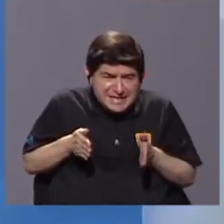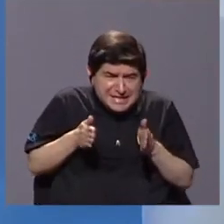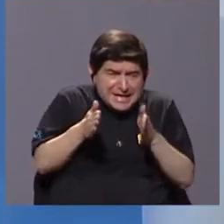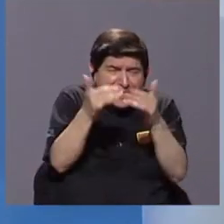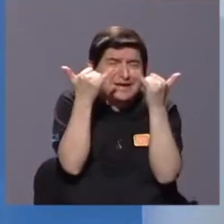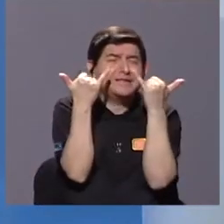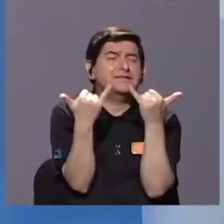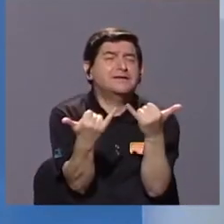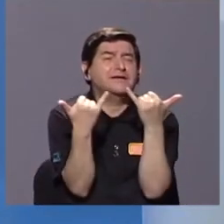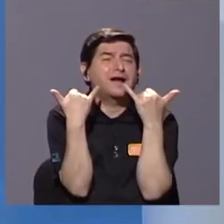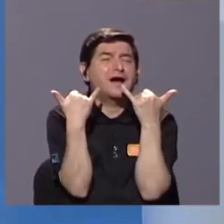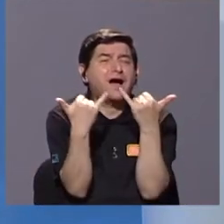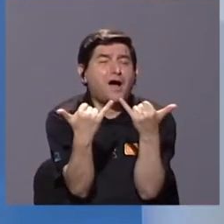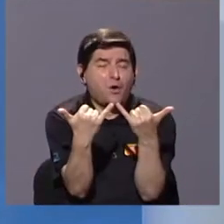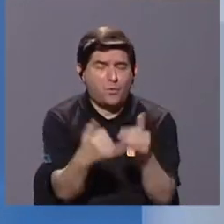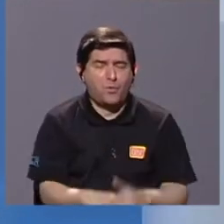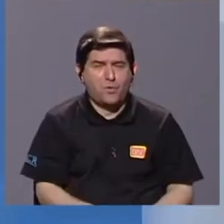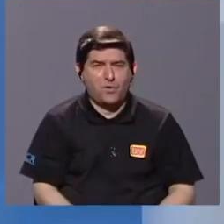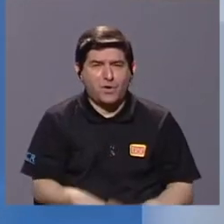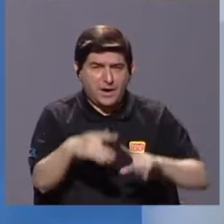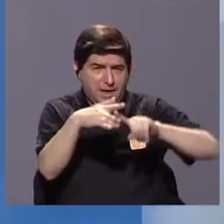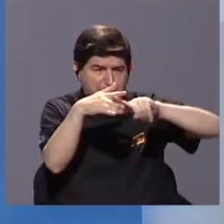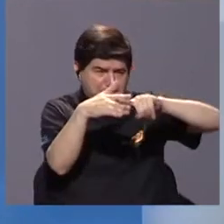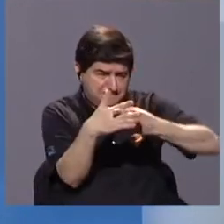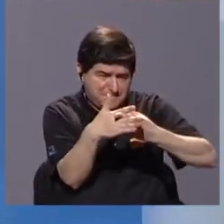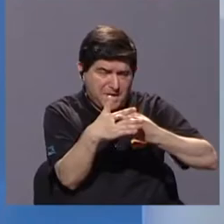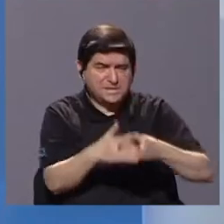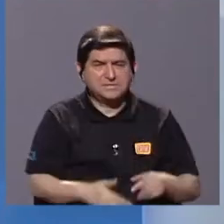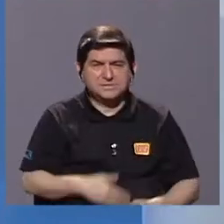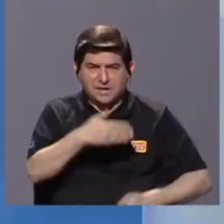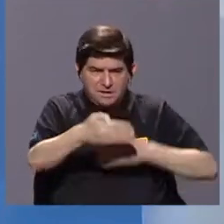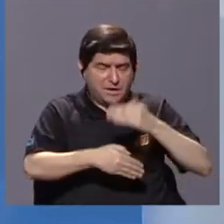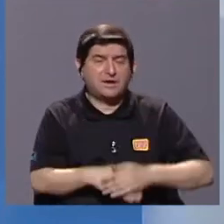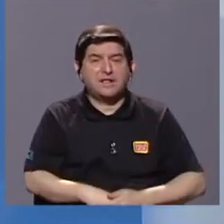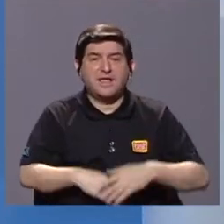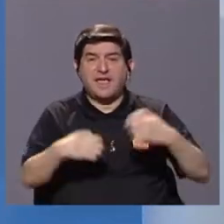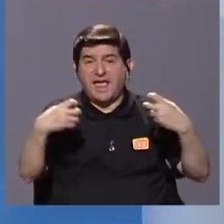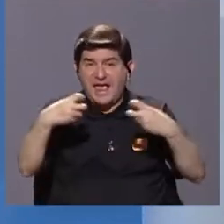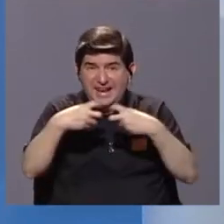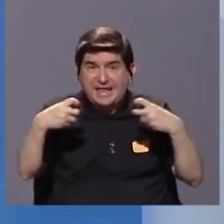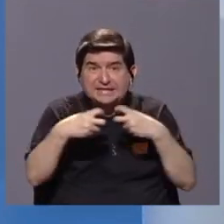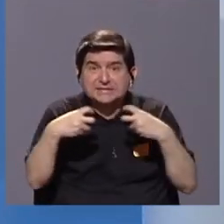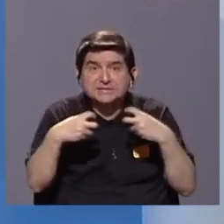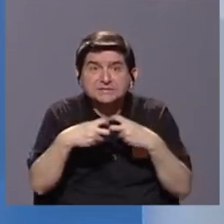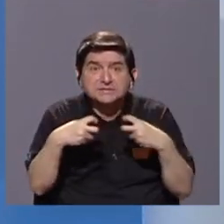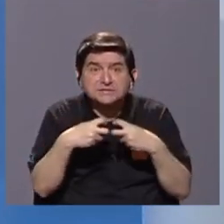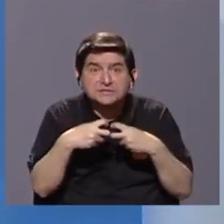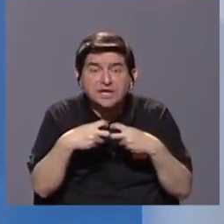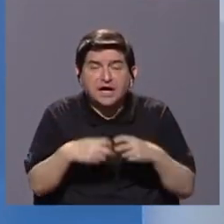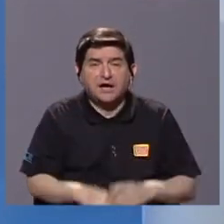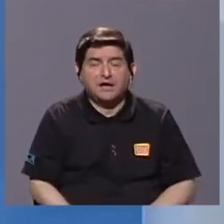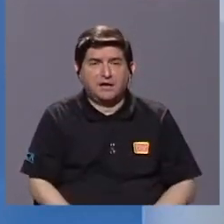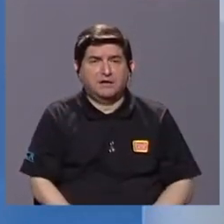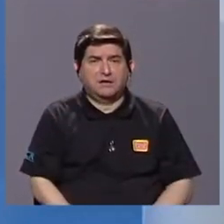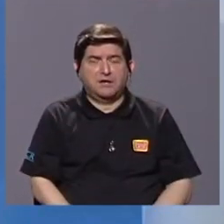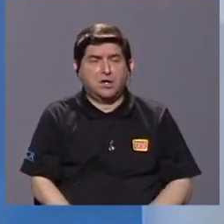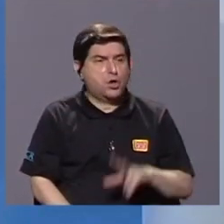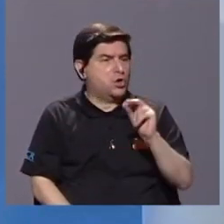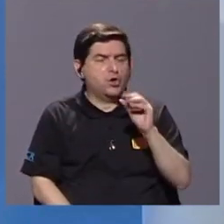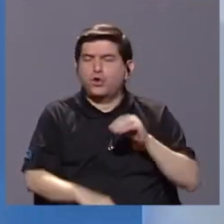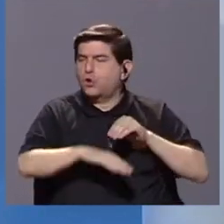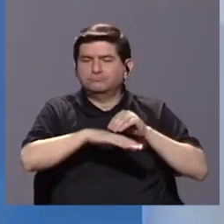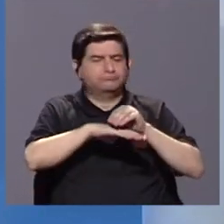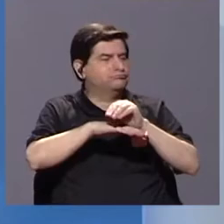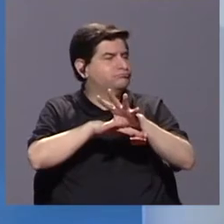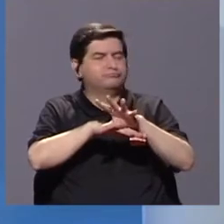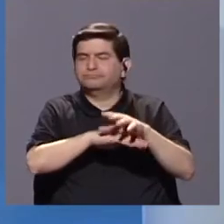en este momento están haciendo carreteras, y la luz, la luz, la electricidad no ha penetrado lo